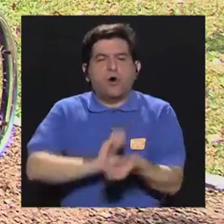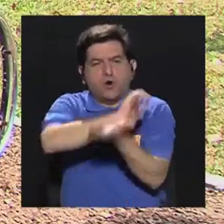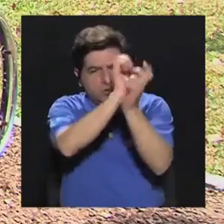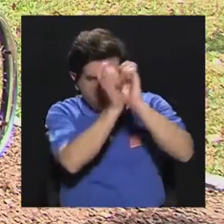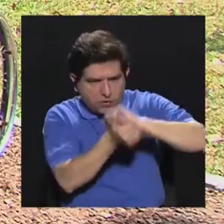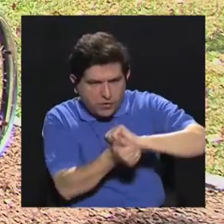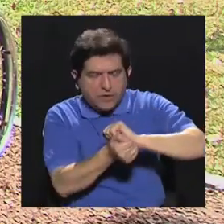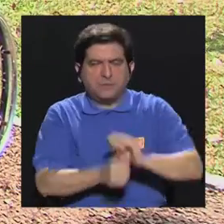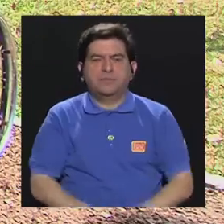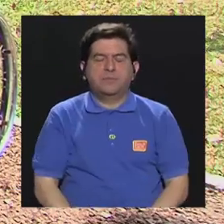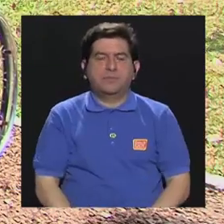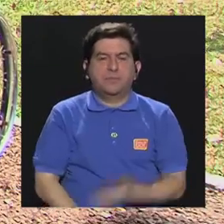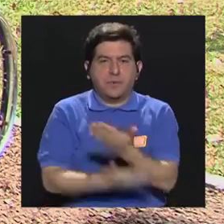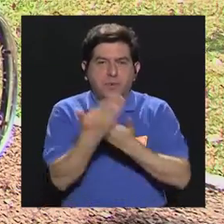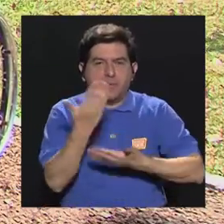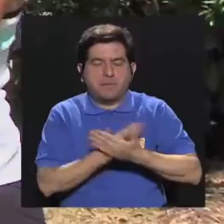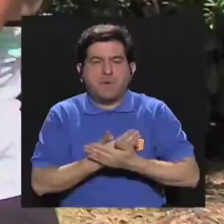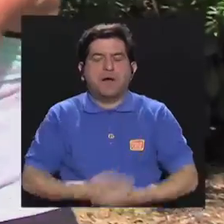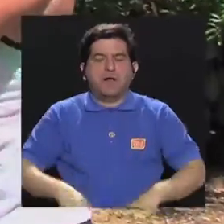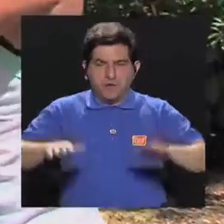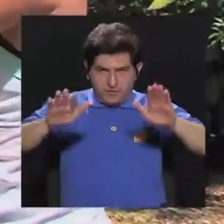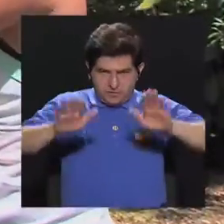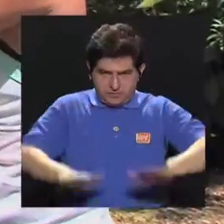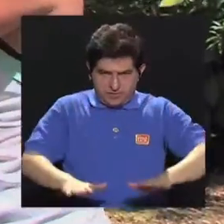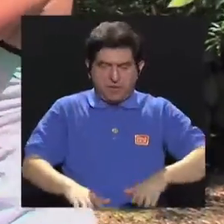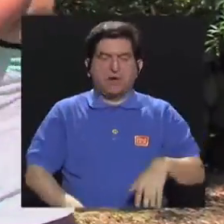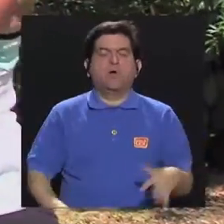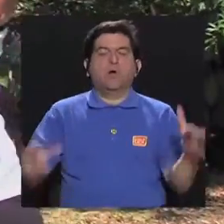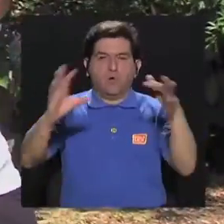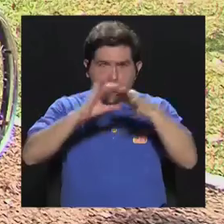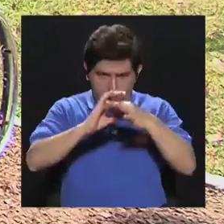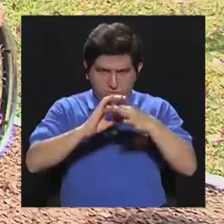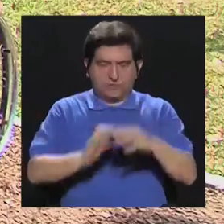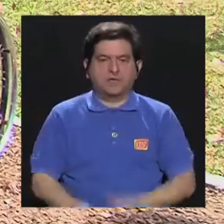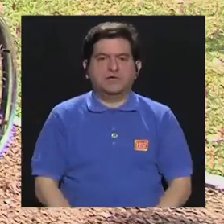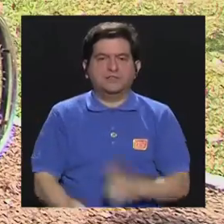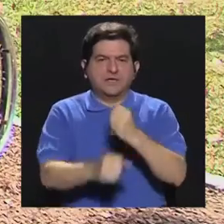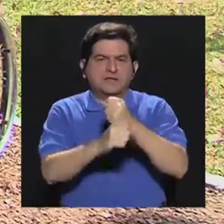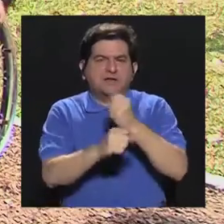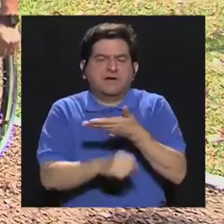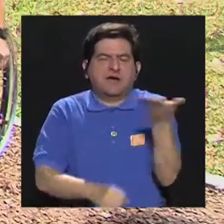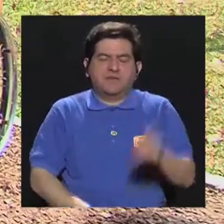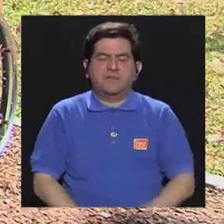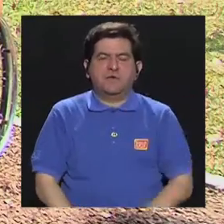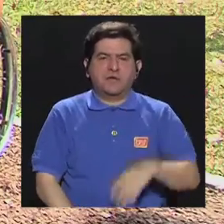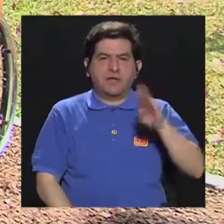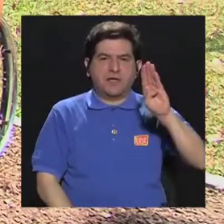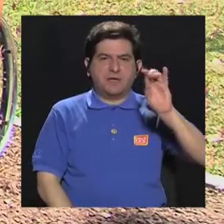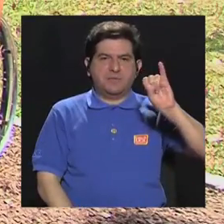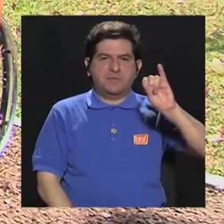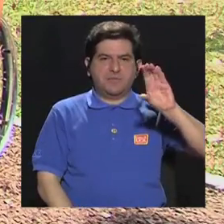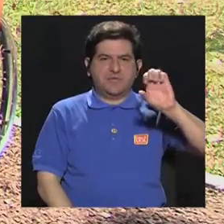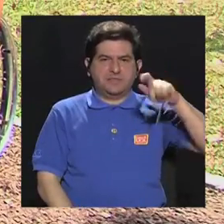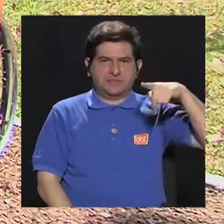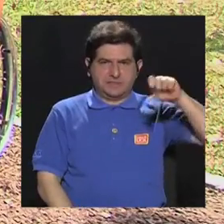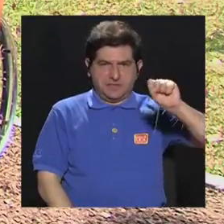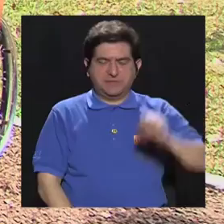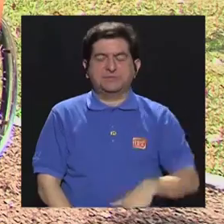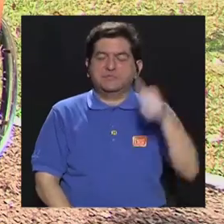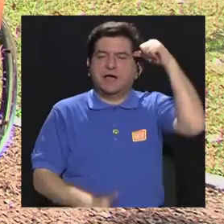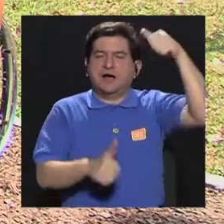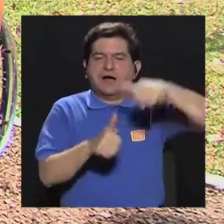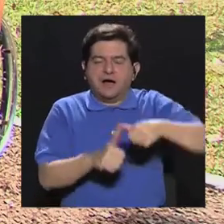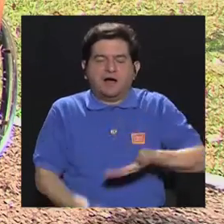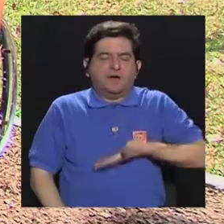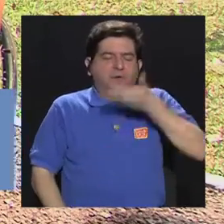adaptación para este ejercicio es con las manos abajo, primero con las dos manos juntas. Aquí estamos trabajando más que todo el bíceps. Y recuerden la